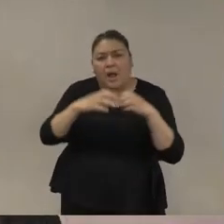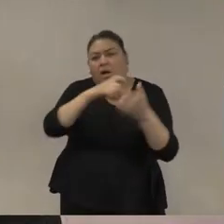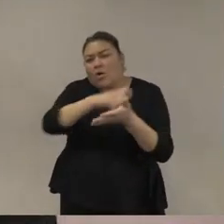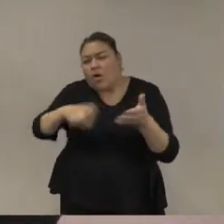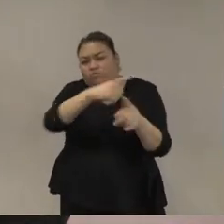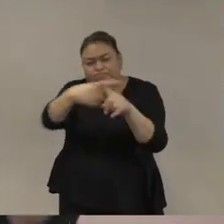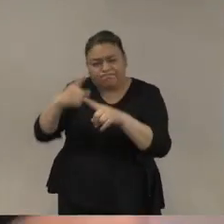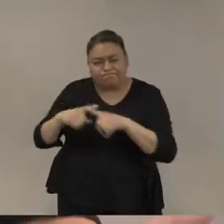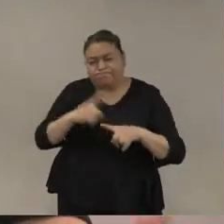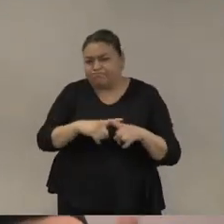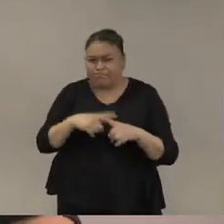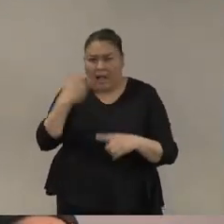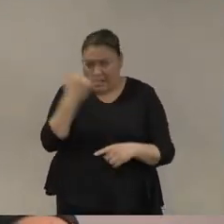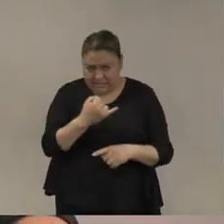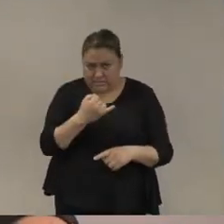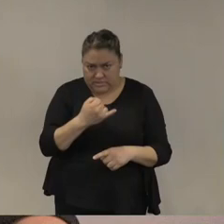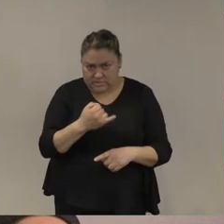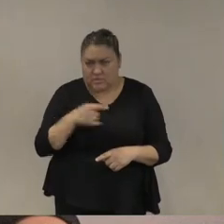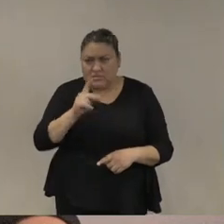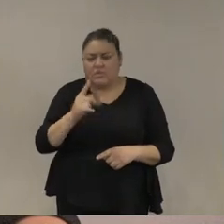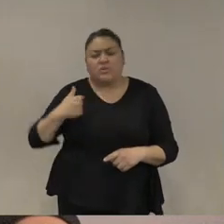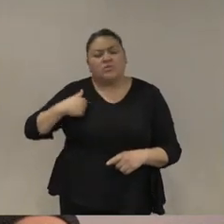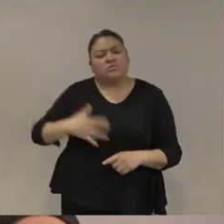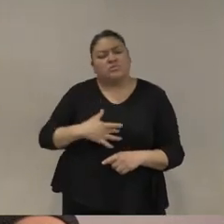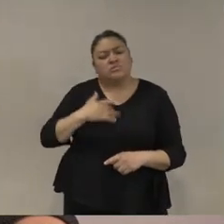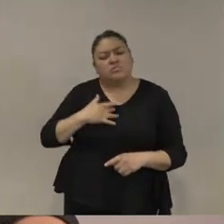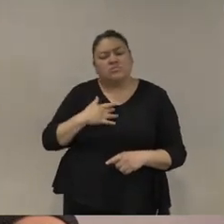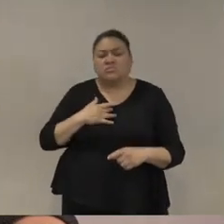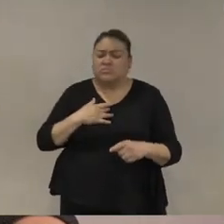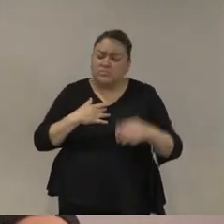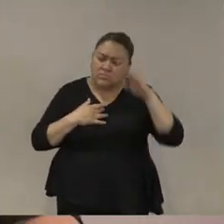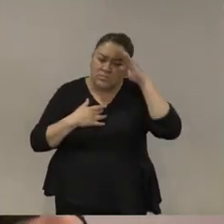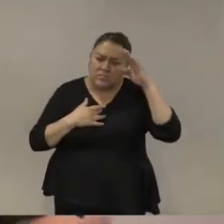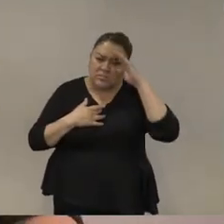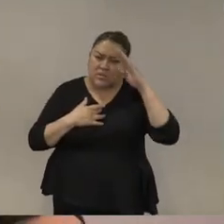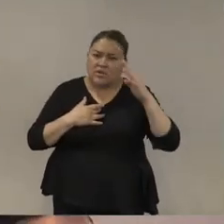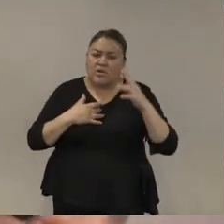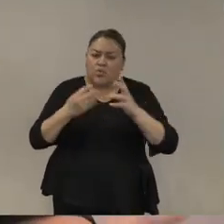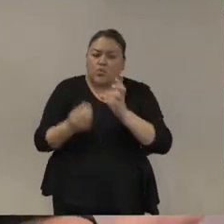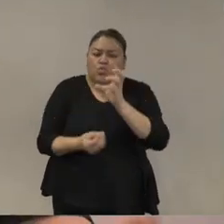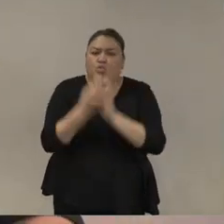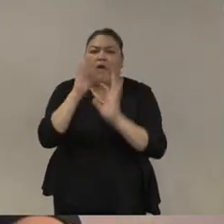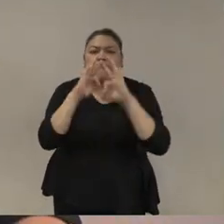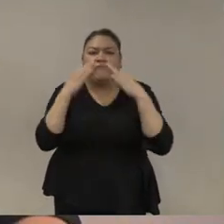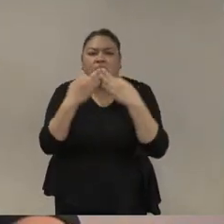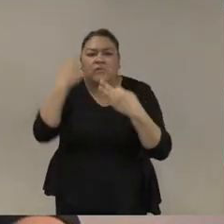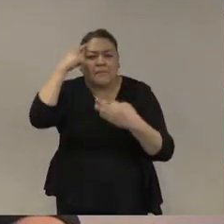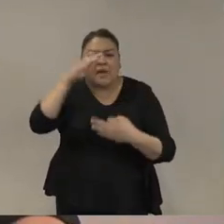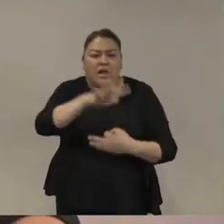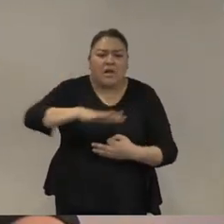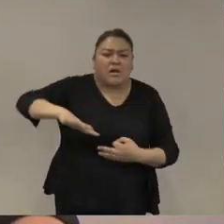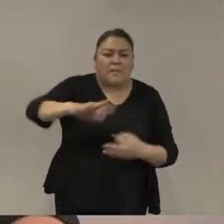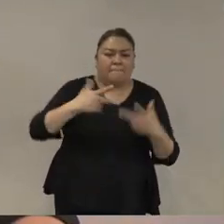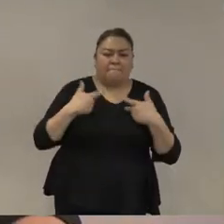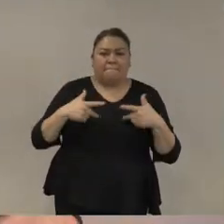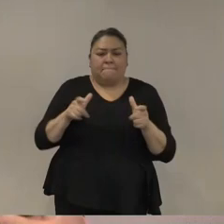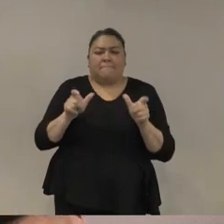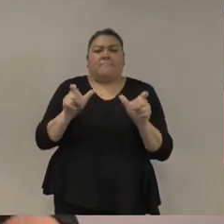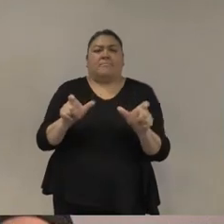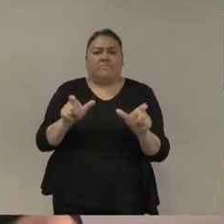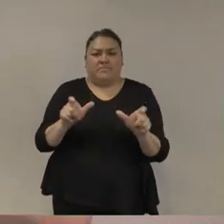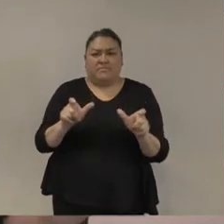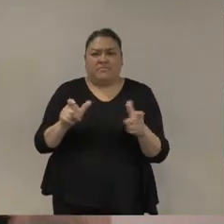que discutir un nuevo paradigma de seguridad pública, como es el propósito de esa conferencia,